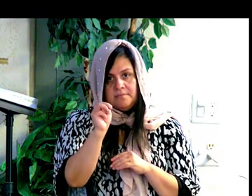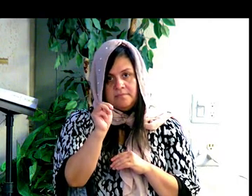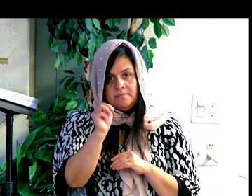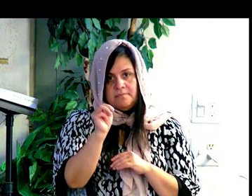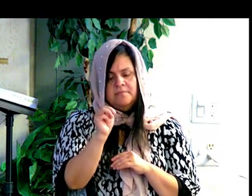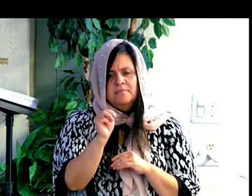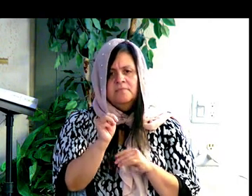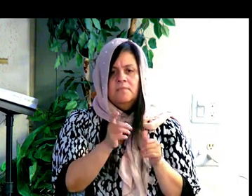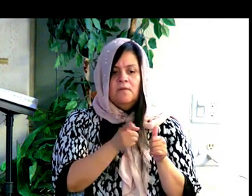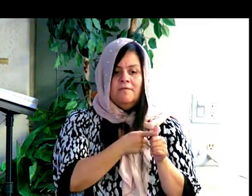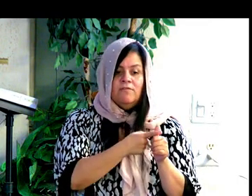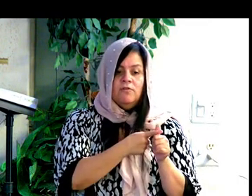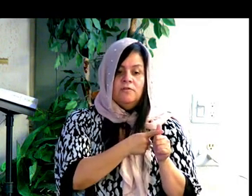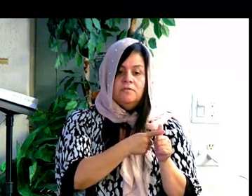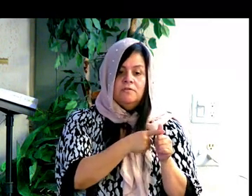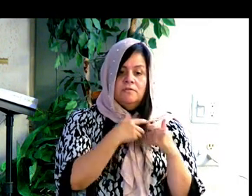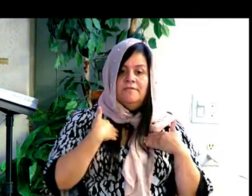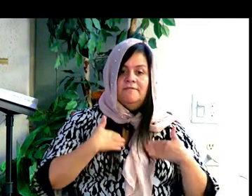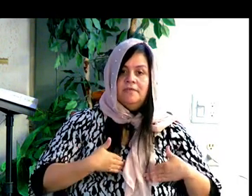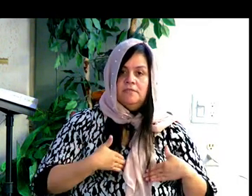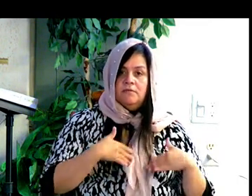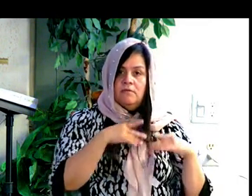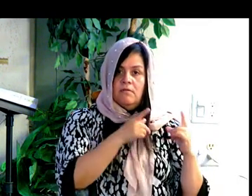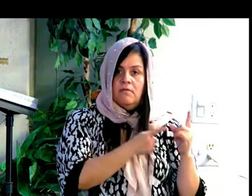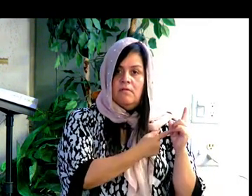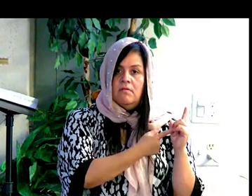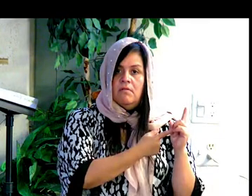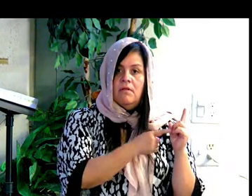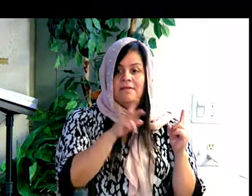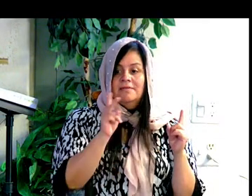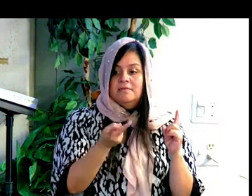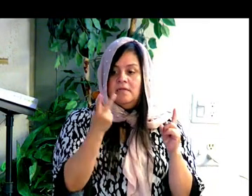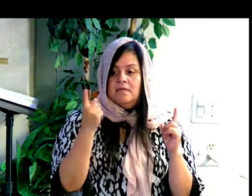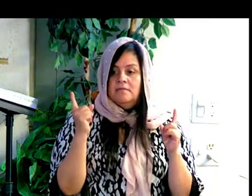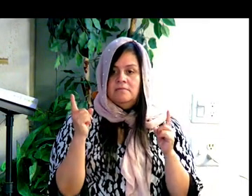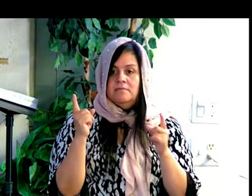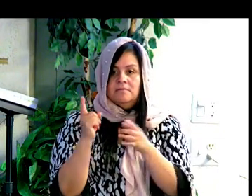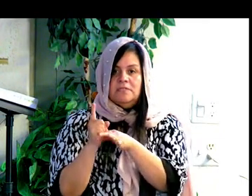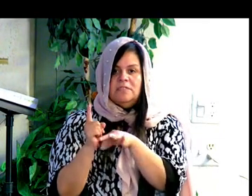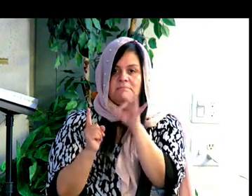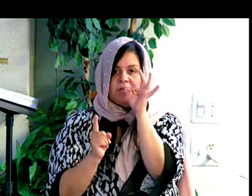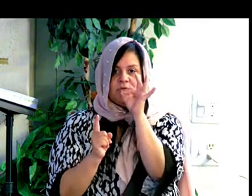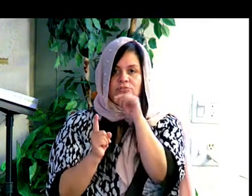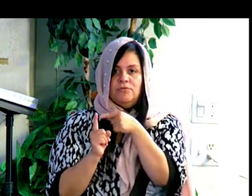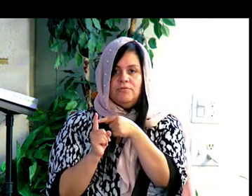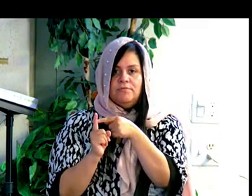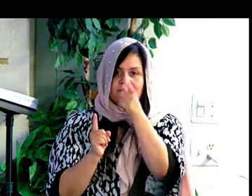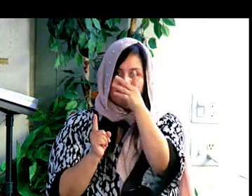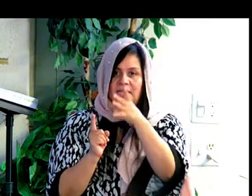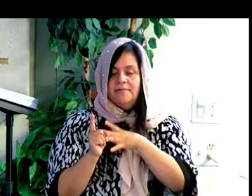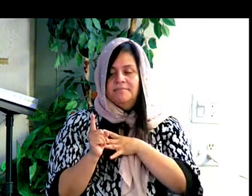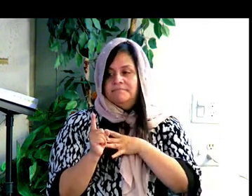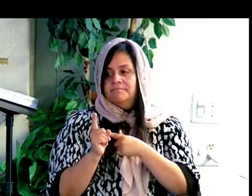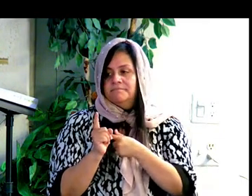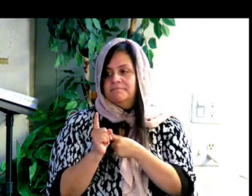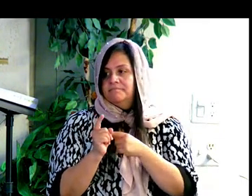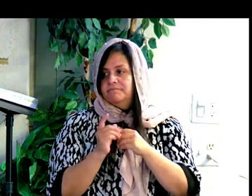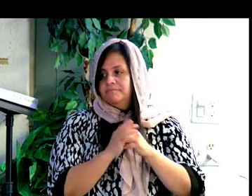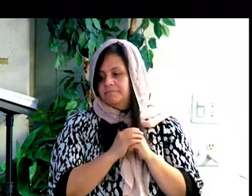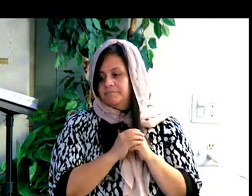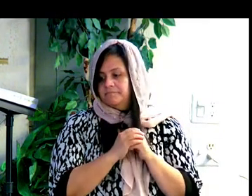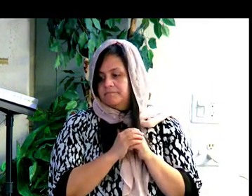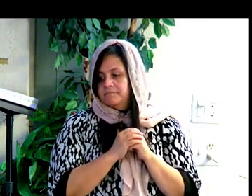Interesante con el Espíritu, como que hay dos Adanes, hay el Edán físico, y también hay el Edán espiritual.